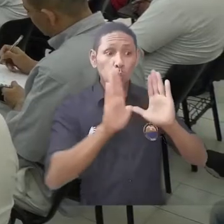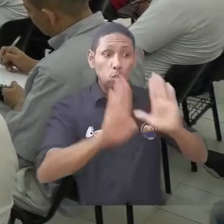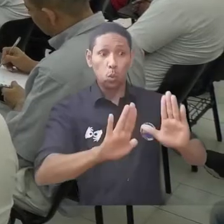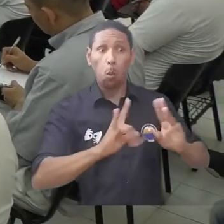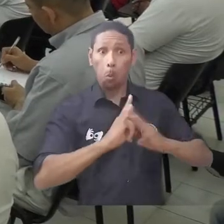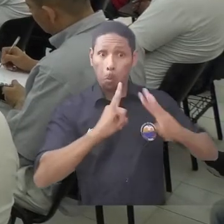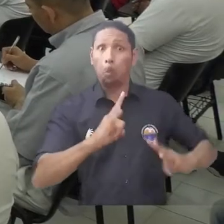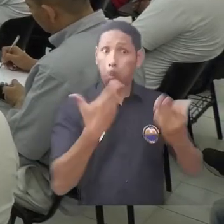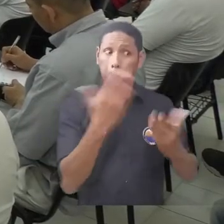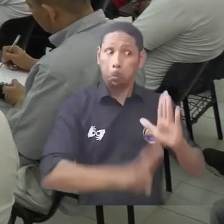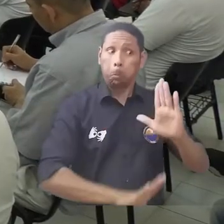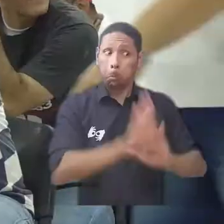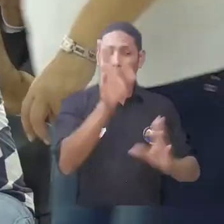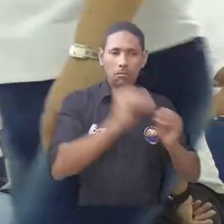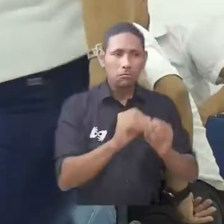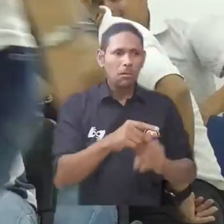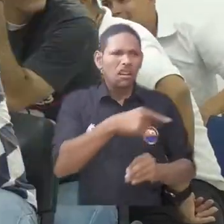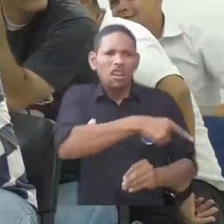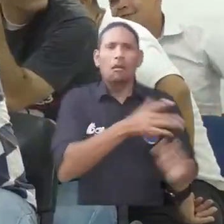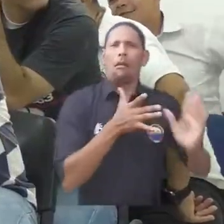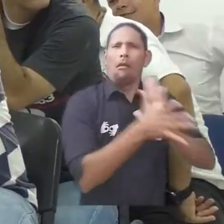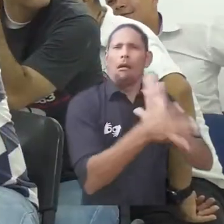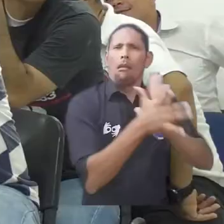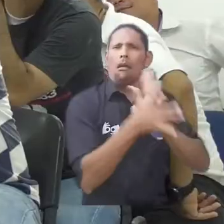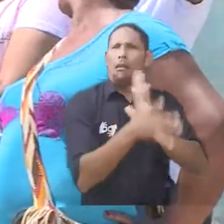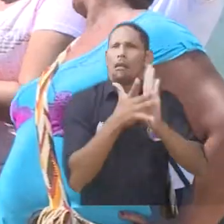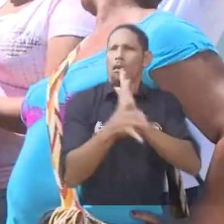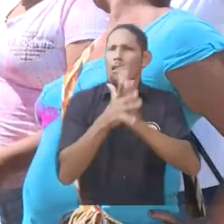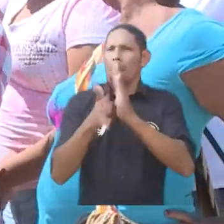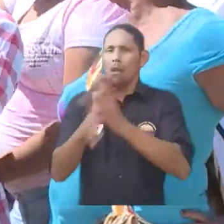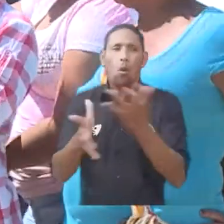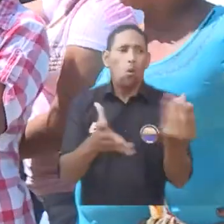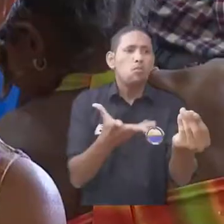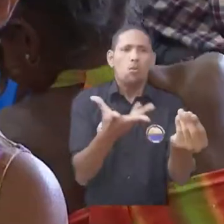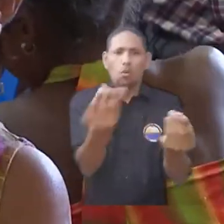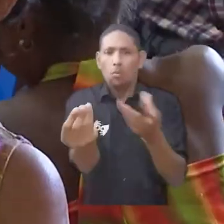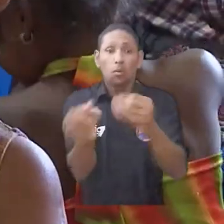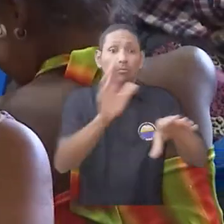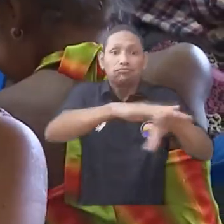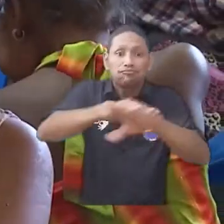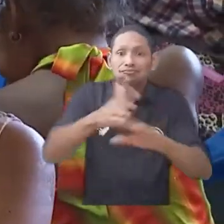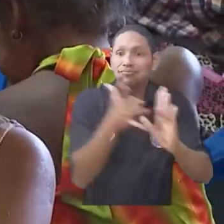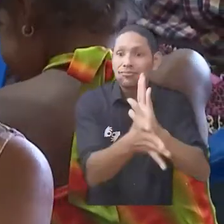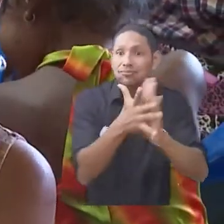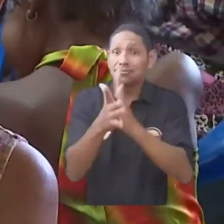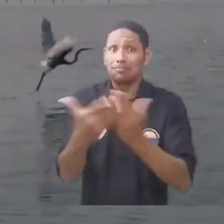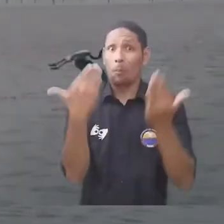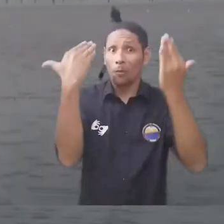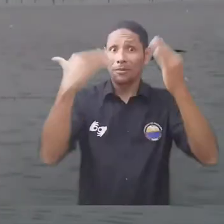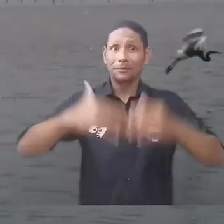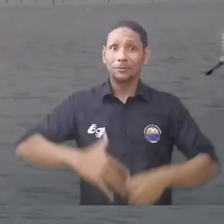gobierno corporativo de la institución y la manera como se divulga a todos los grupos de interés.